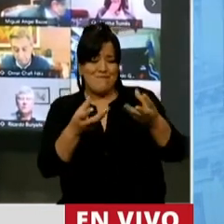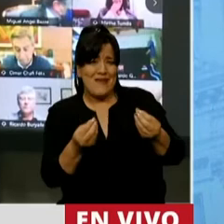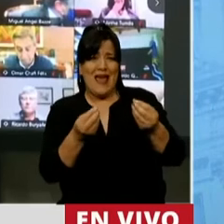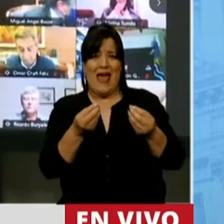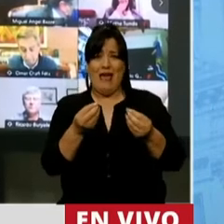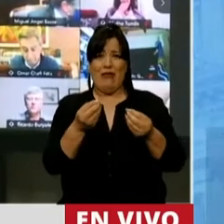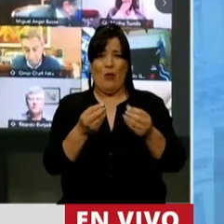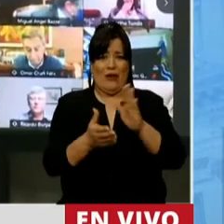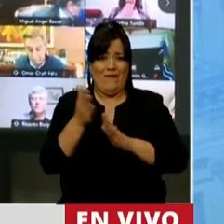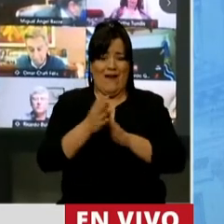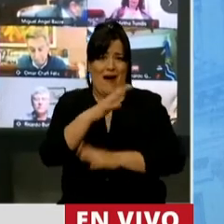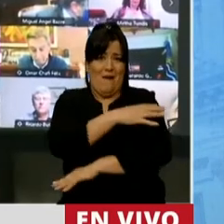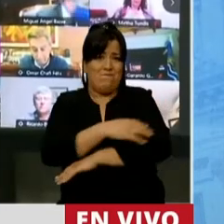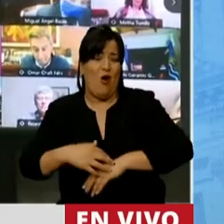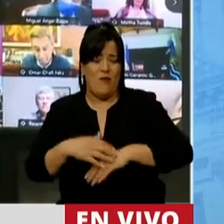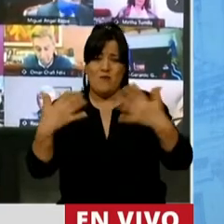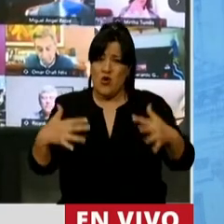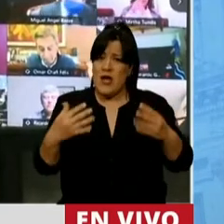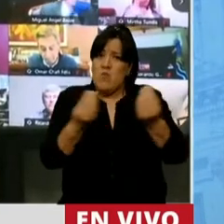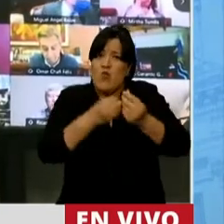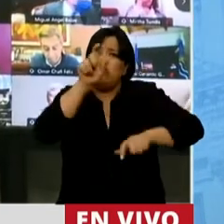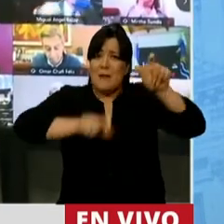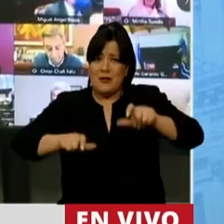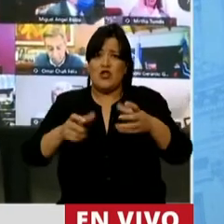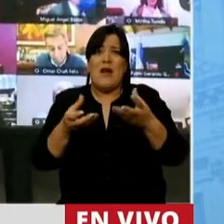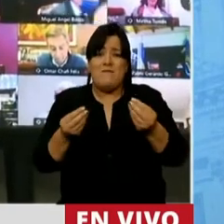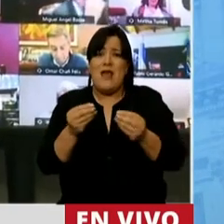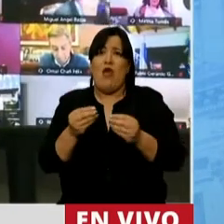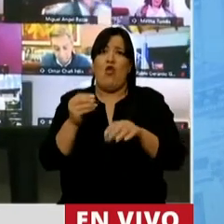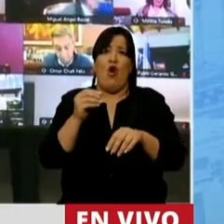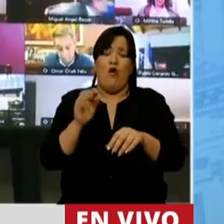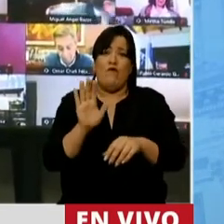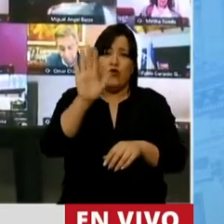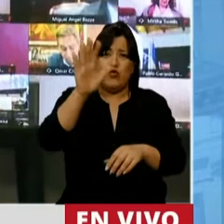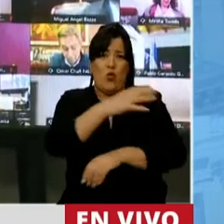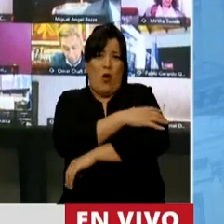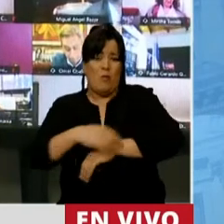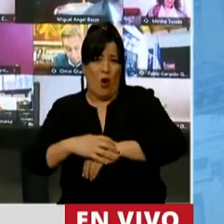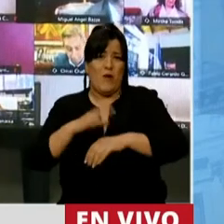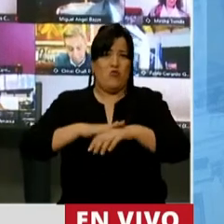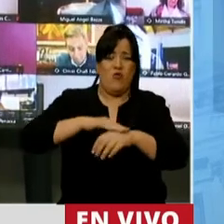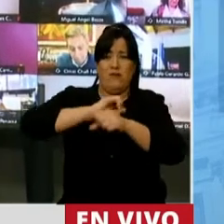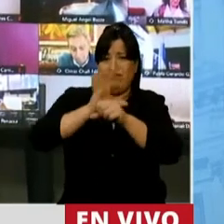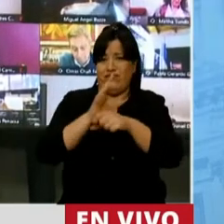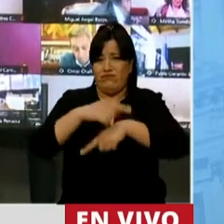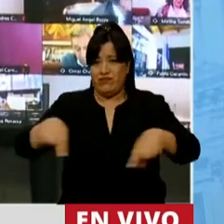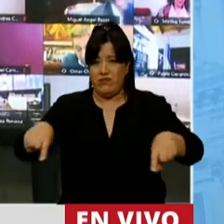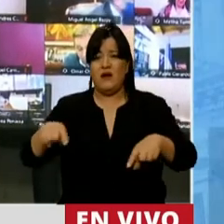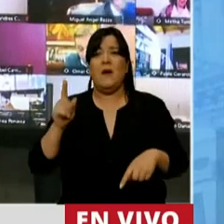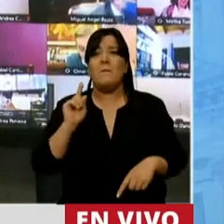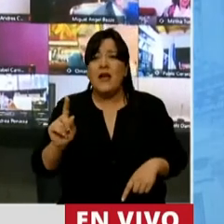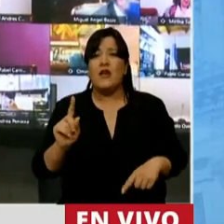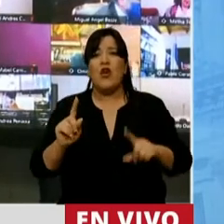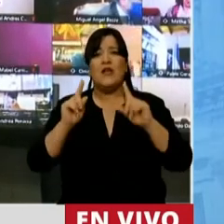pobreza en esta circunstancia, que son cientos de miles de argentinos preocupados, es el crecimiento. Y el correlato